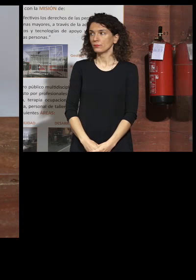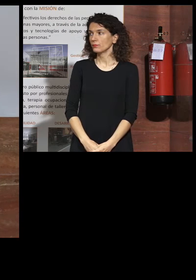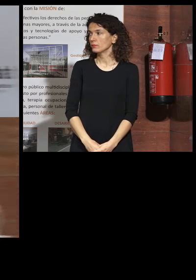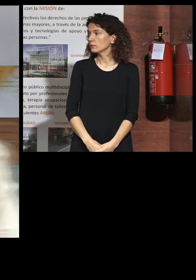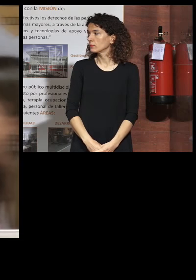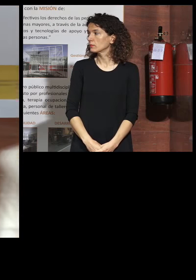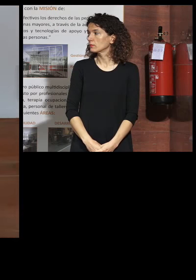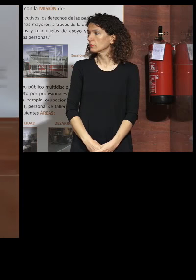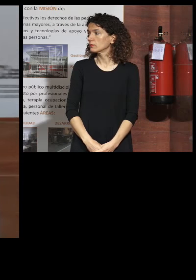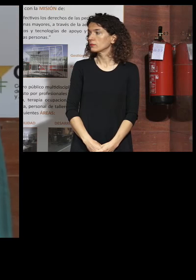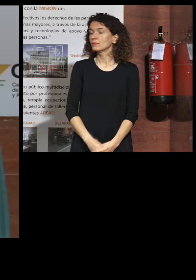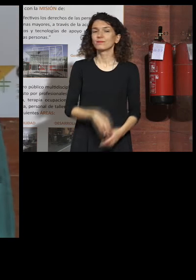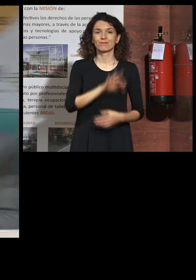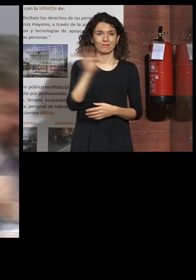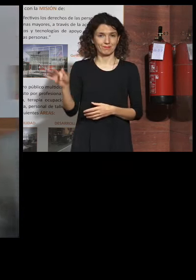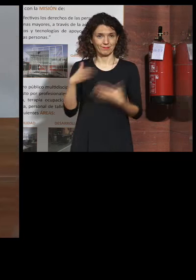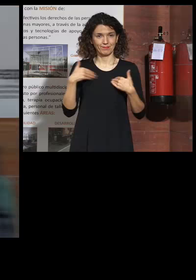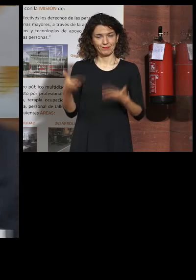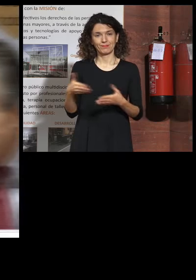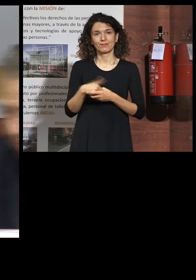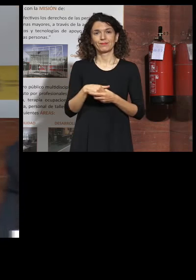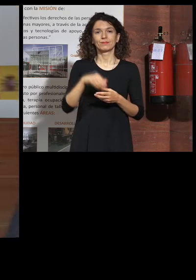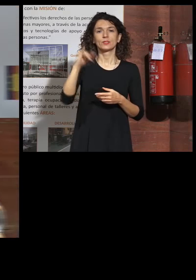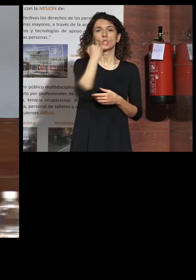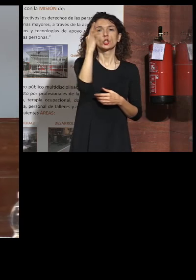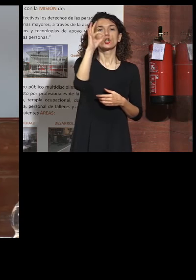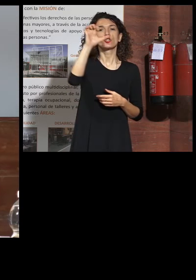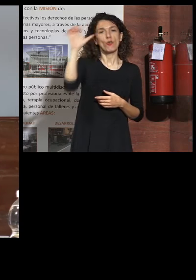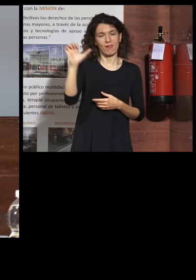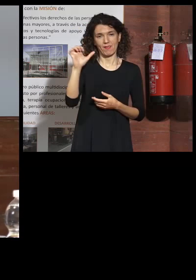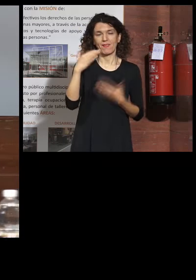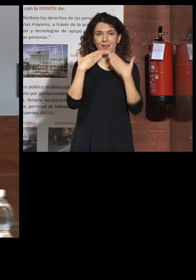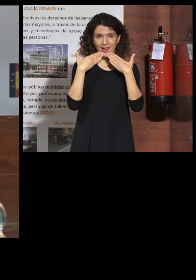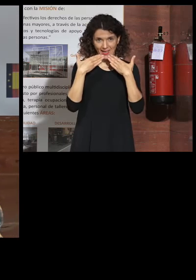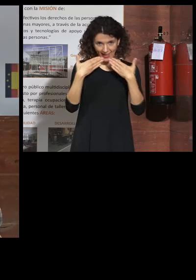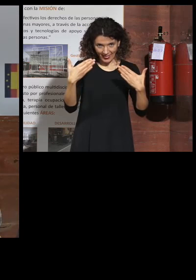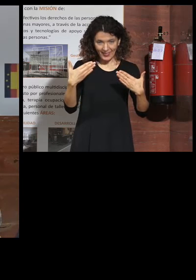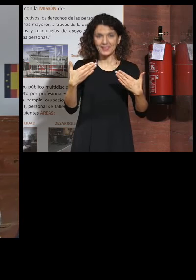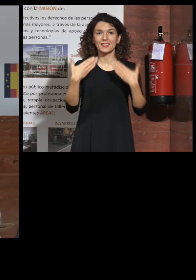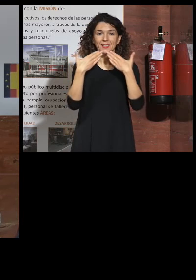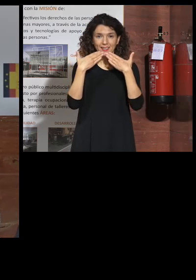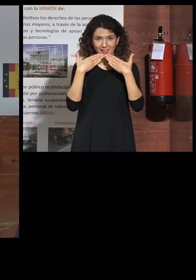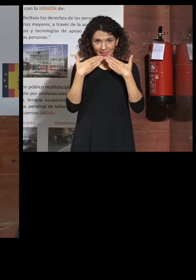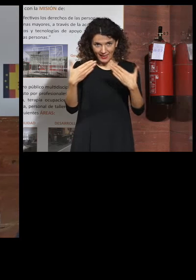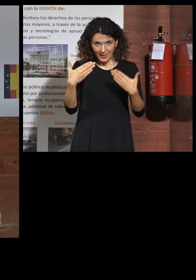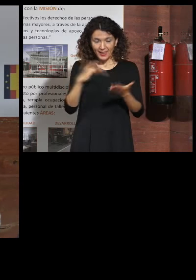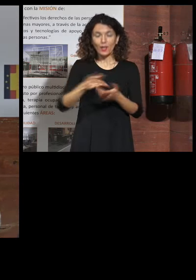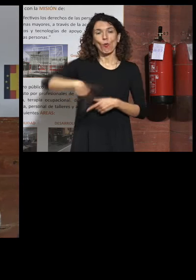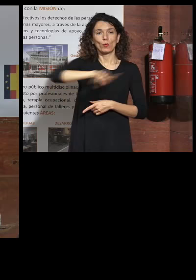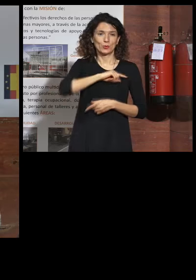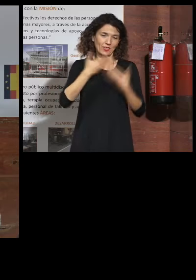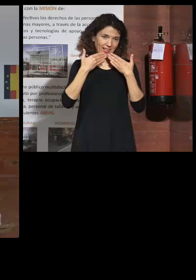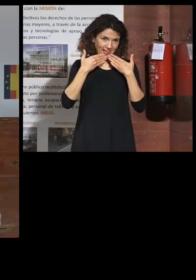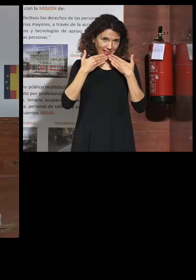pues Joe tienes la palabra pues gracias Miguel Ángel un placer para estar aquí con vosotros